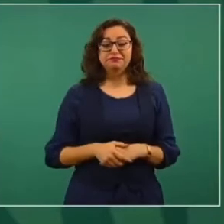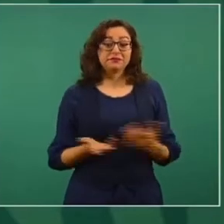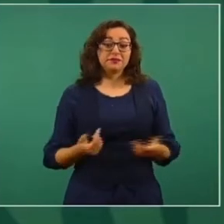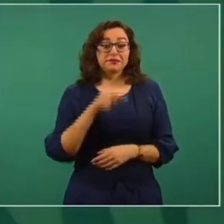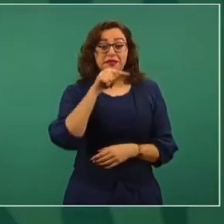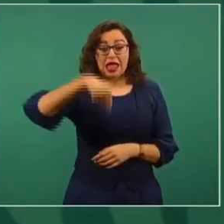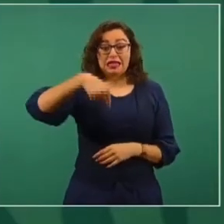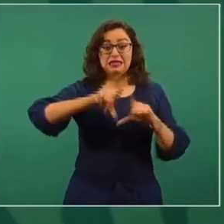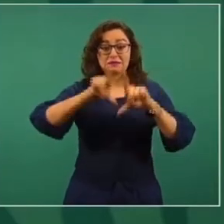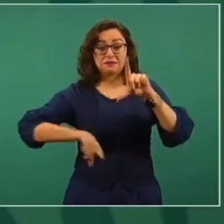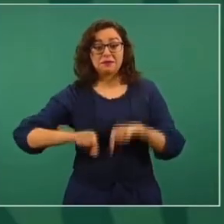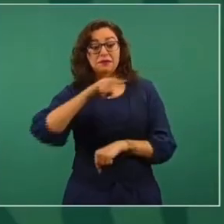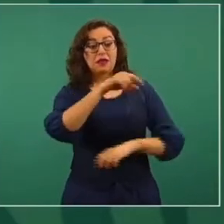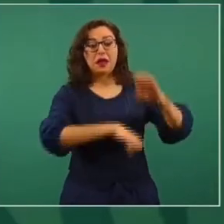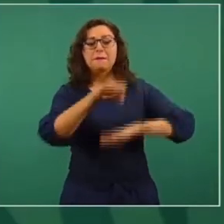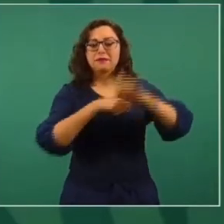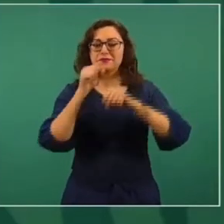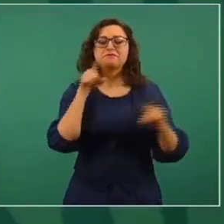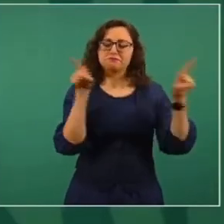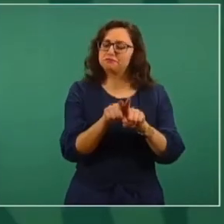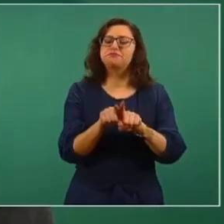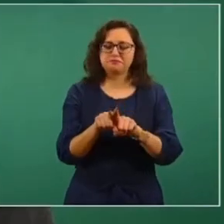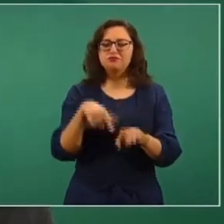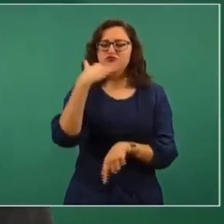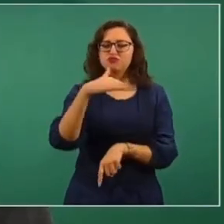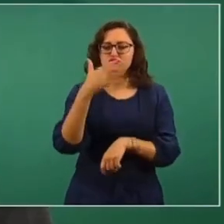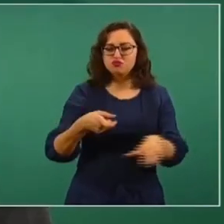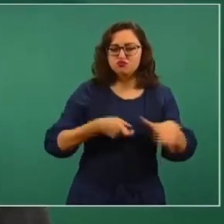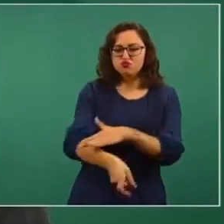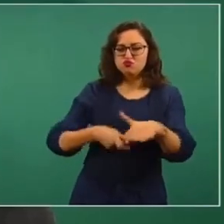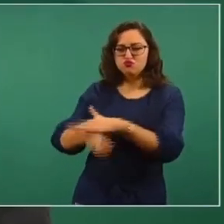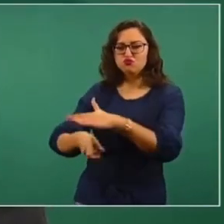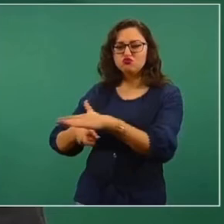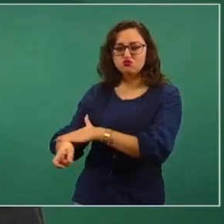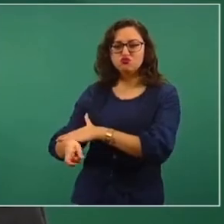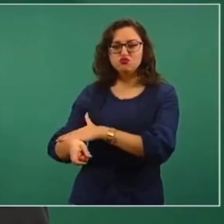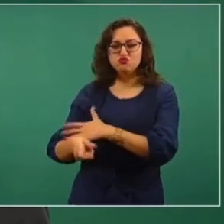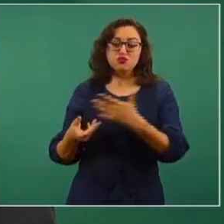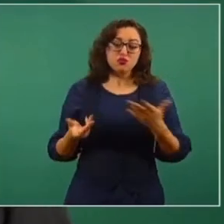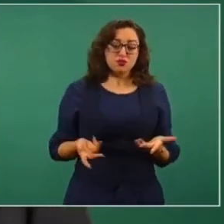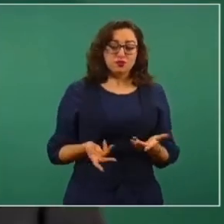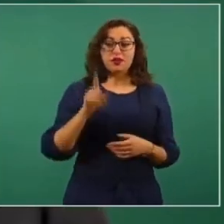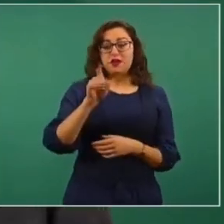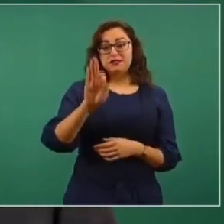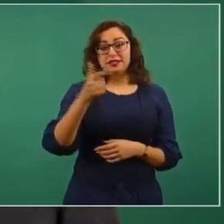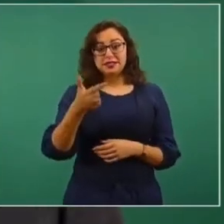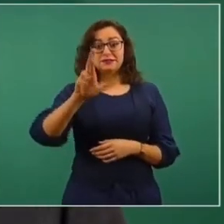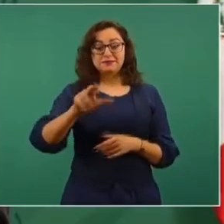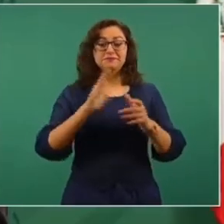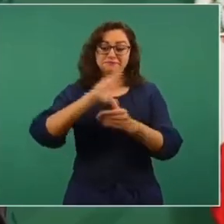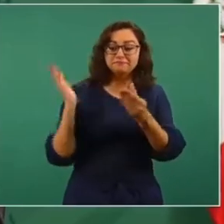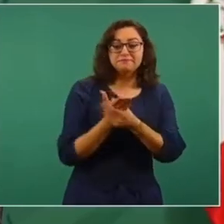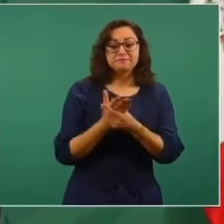también entregó sobornos. Es parte de las investigaciones que tiene la Fiscalía.